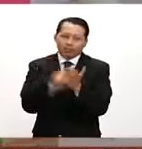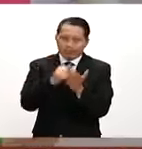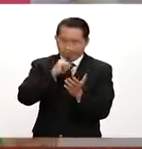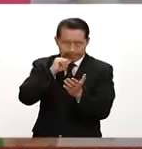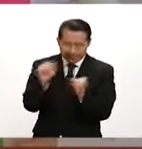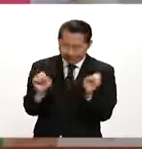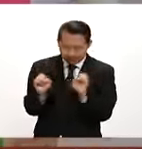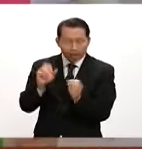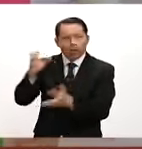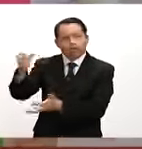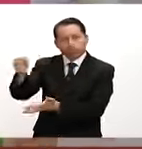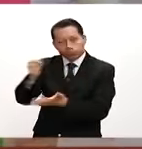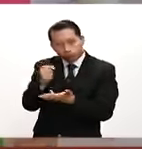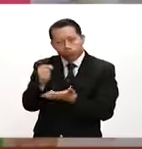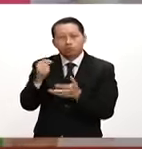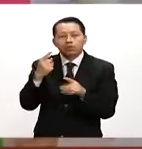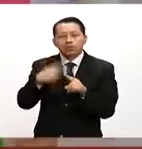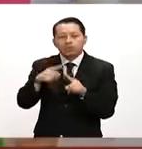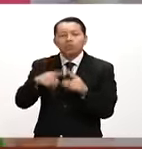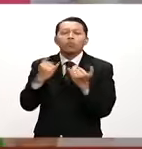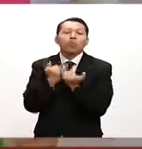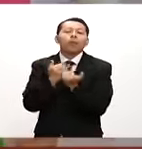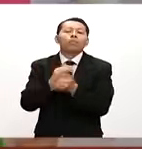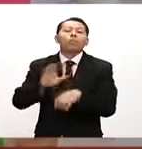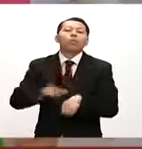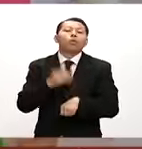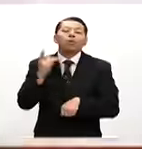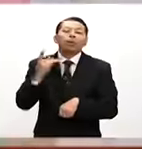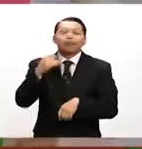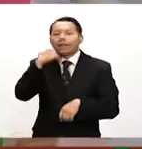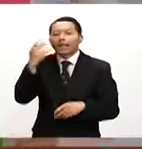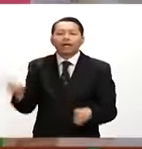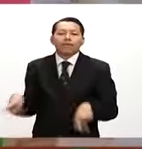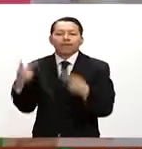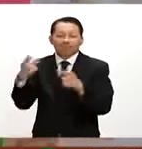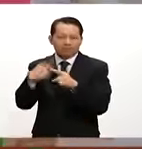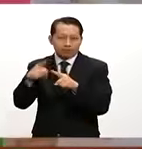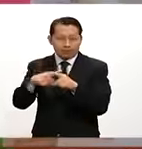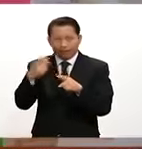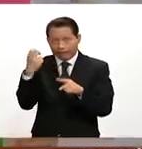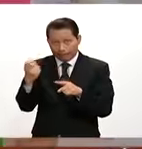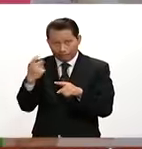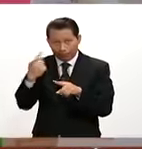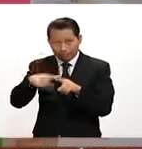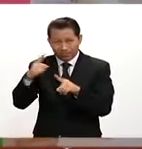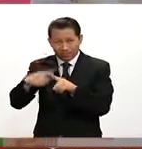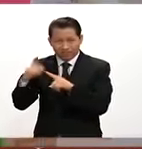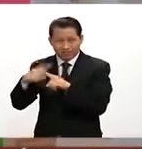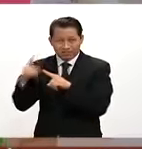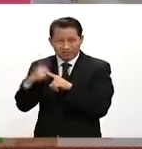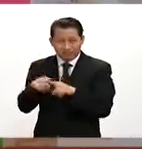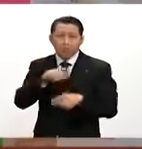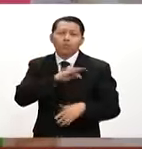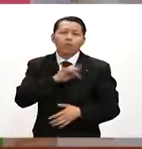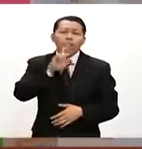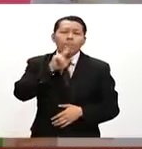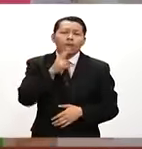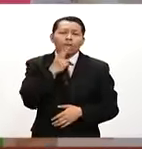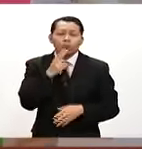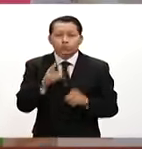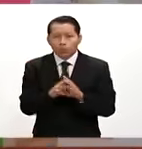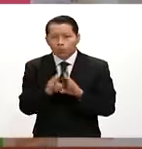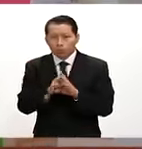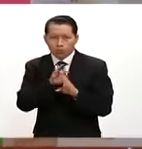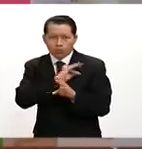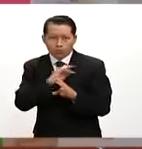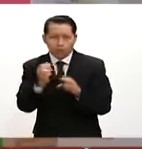de los que se hace el sector público porque los quiere vender, pero hay muchos de esos bienes que su mejor uso es